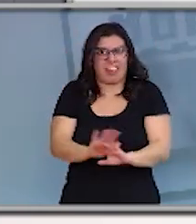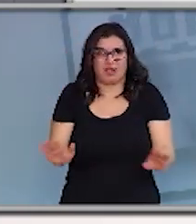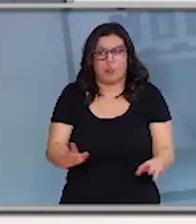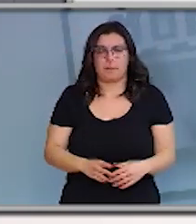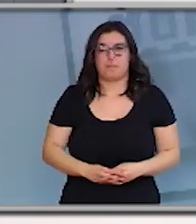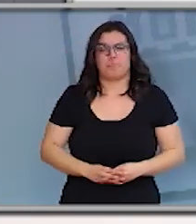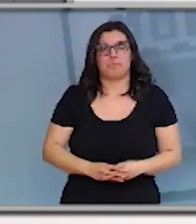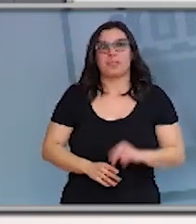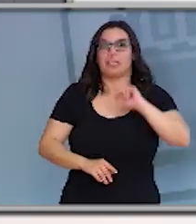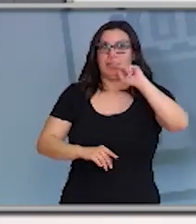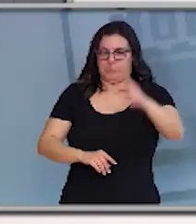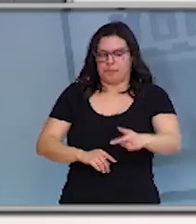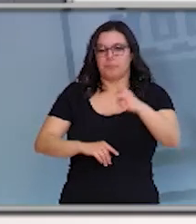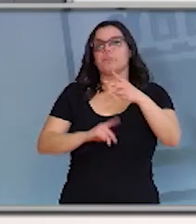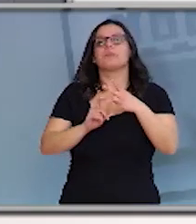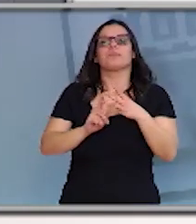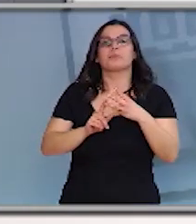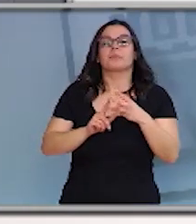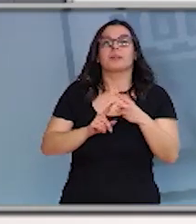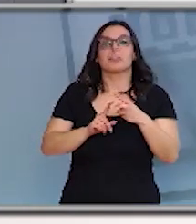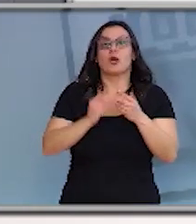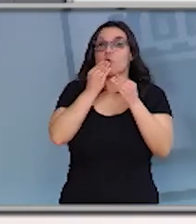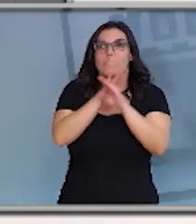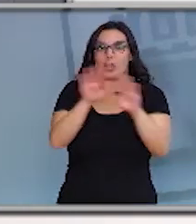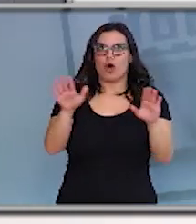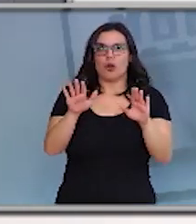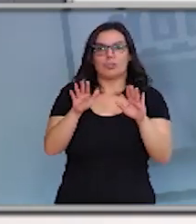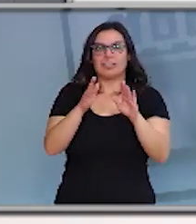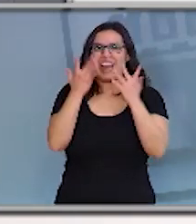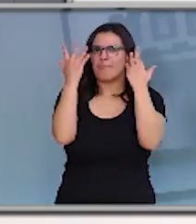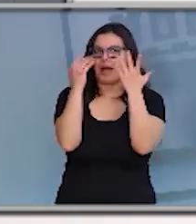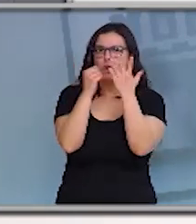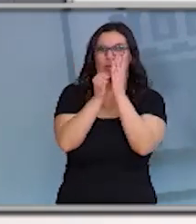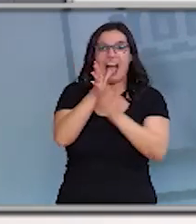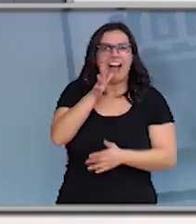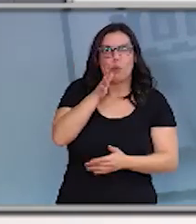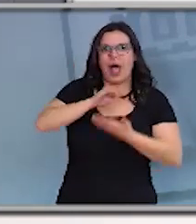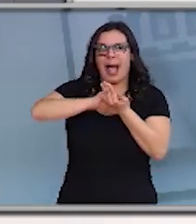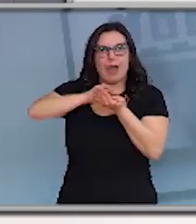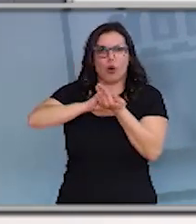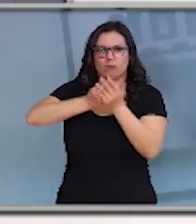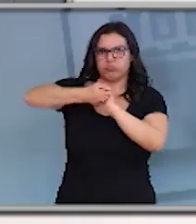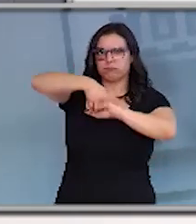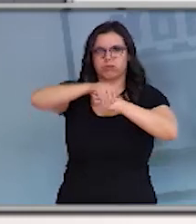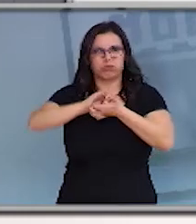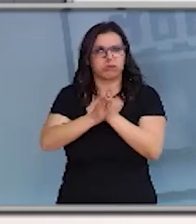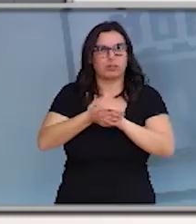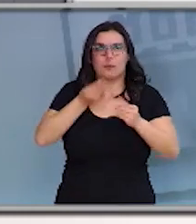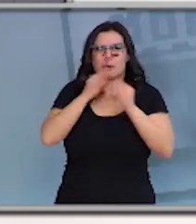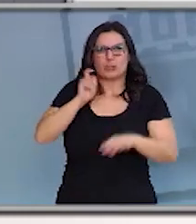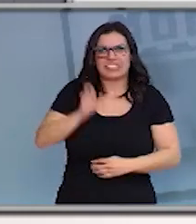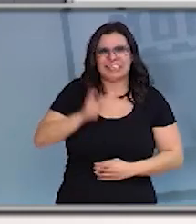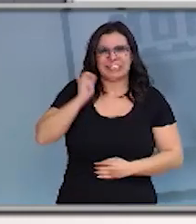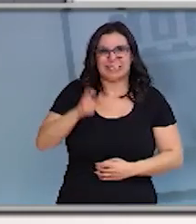eso lo segundo la mejor manera es el lavado de manos agua y jabón es decir las soluciones